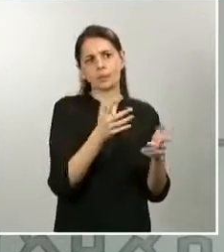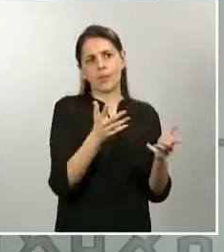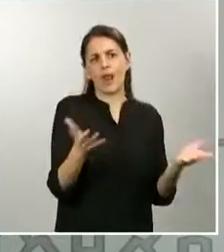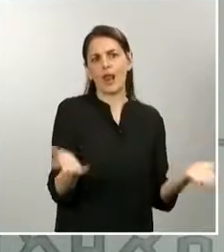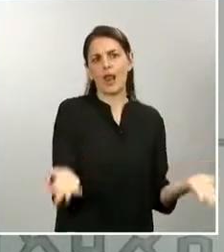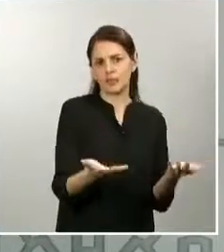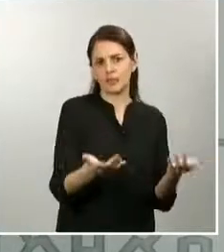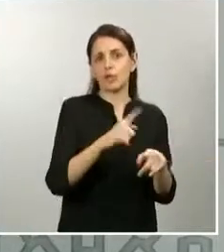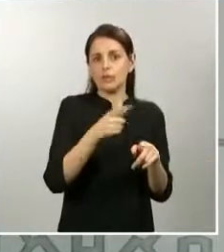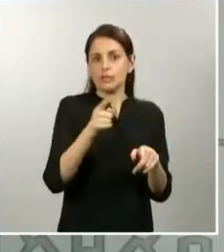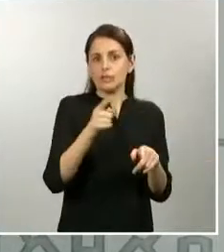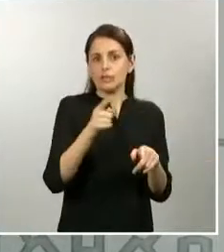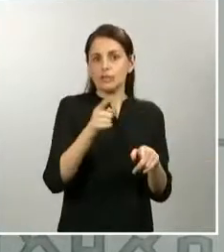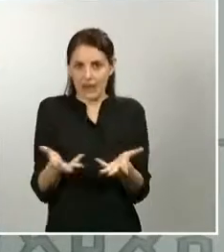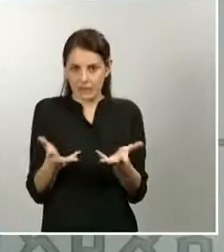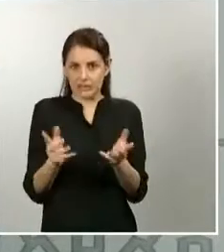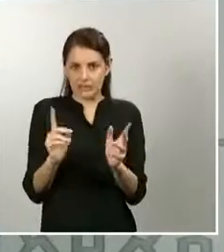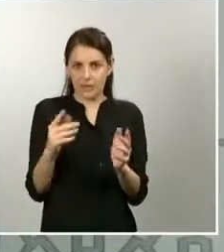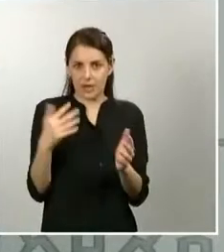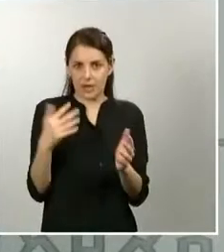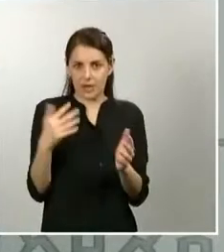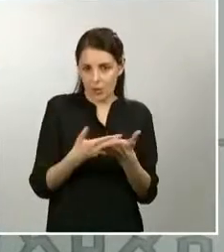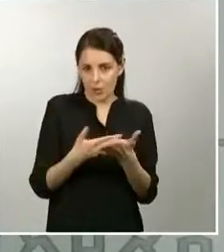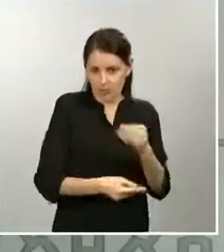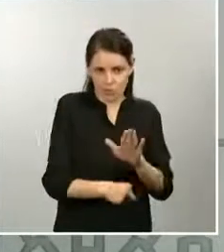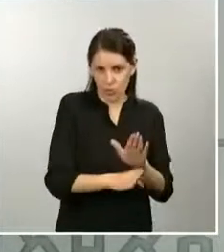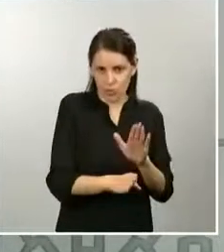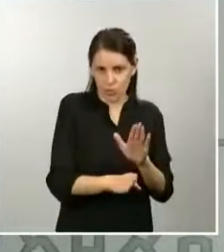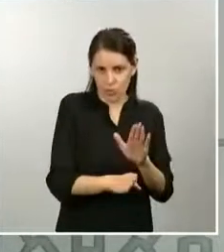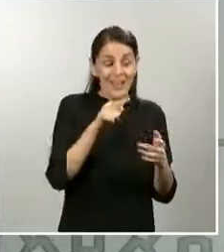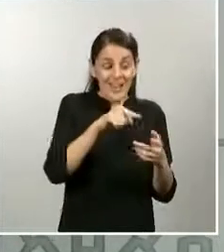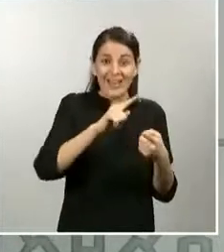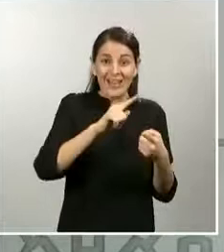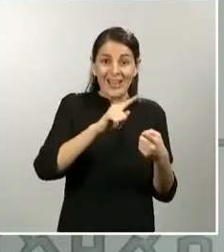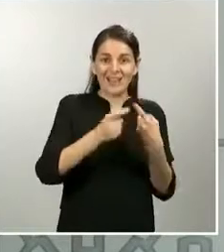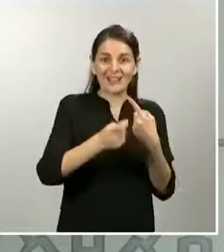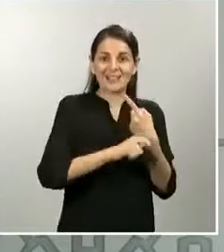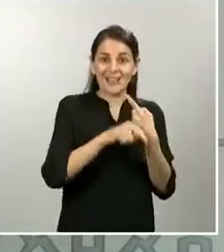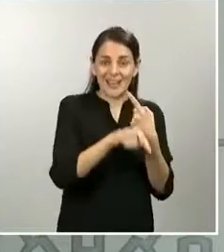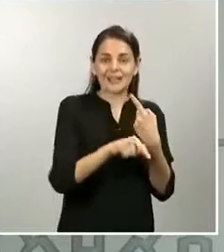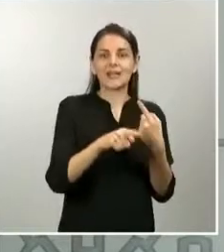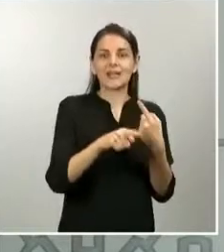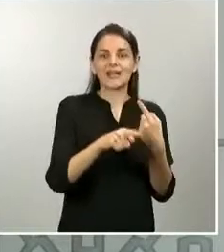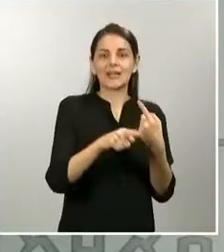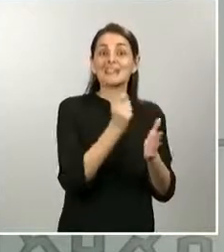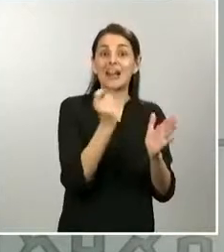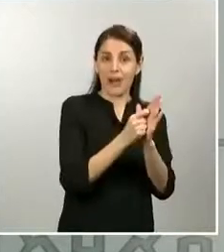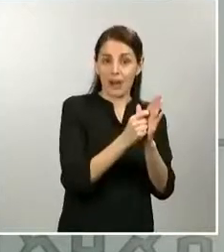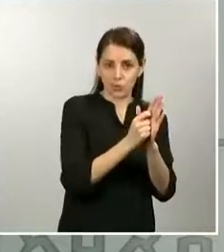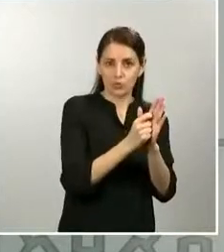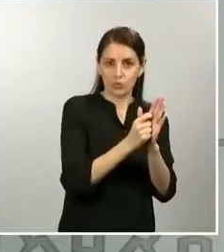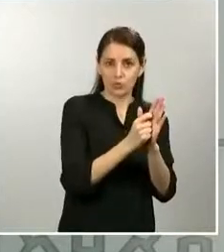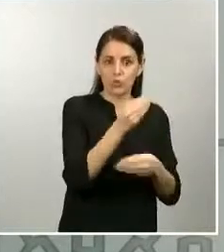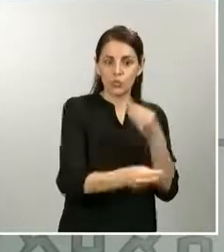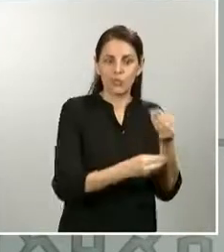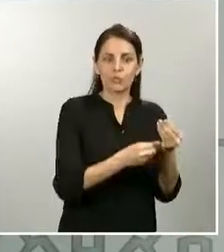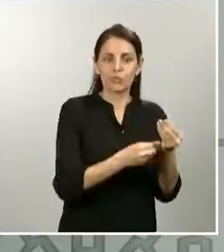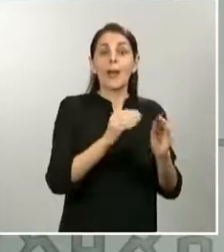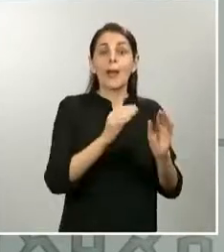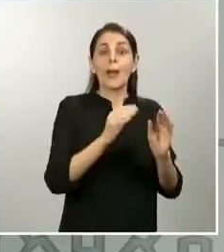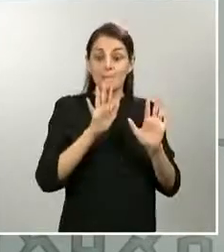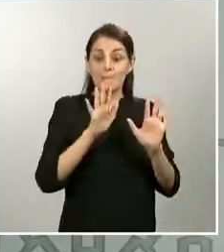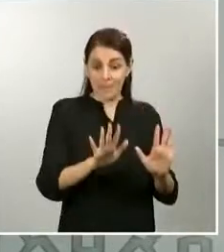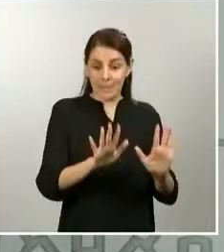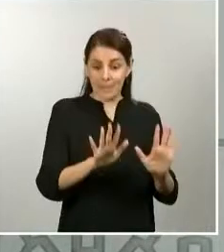leves, es la que se va a centrar tanto en test rápidos, pero sobre todo en lo que hasta ahora venimos